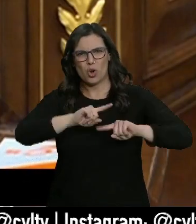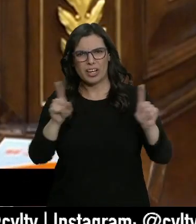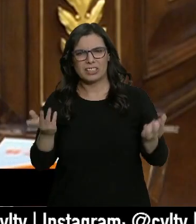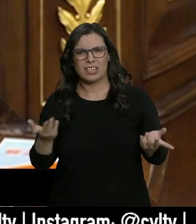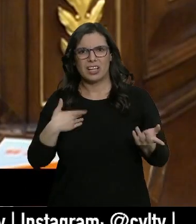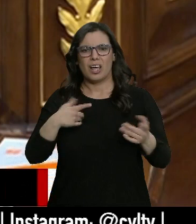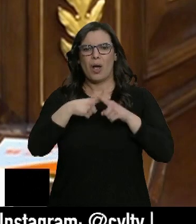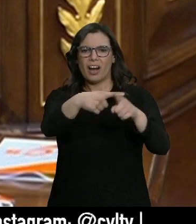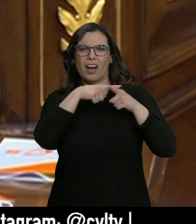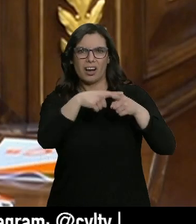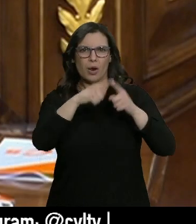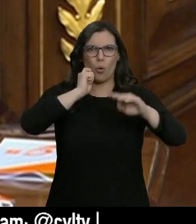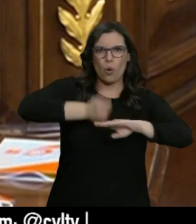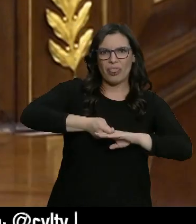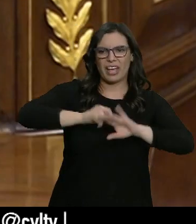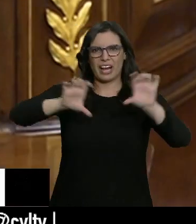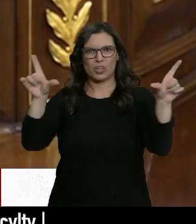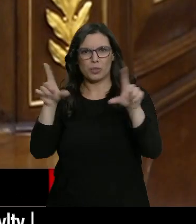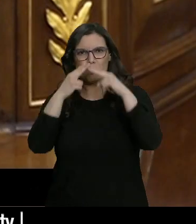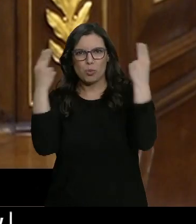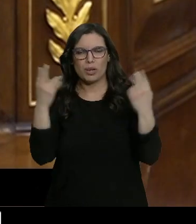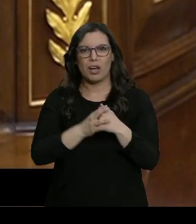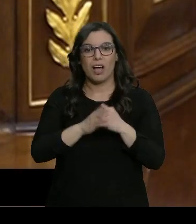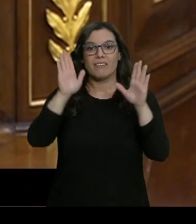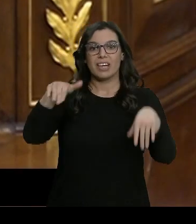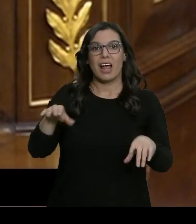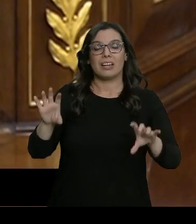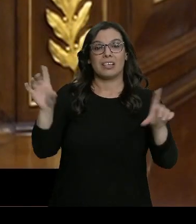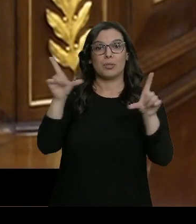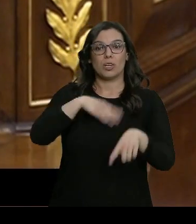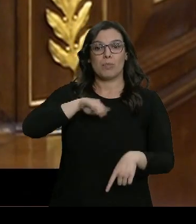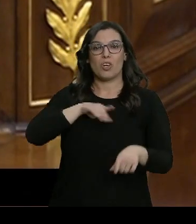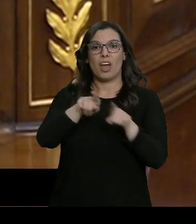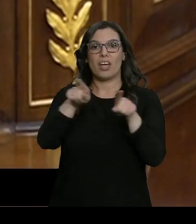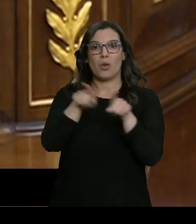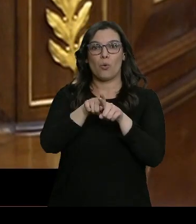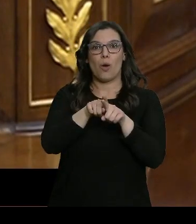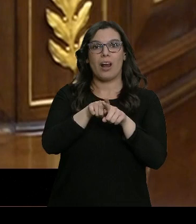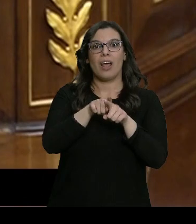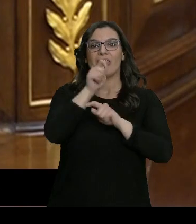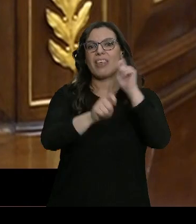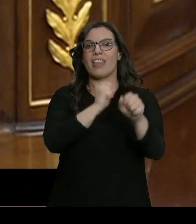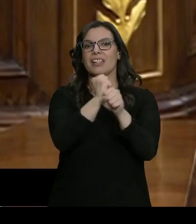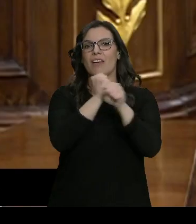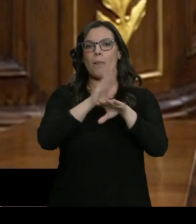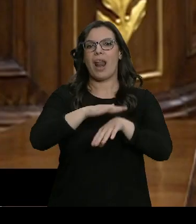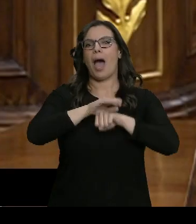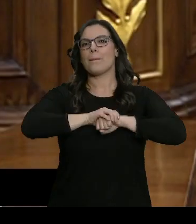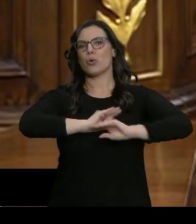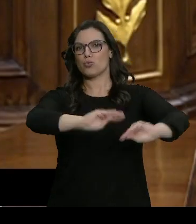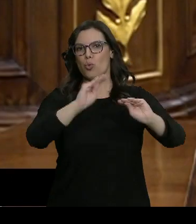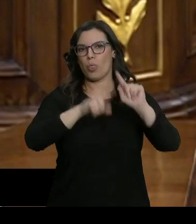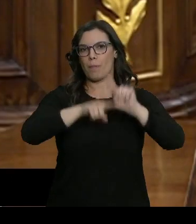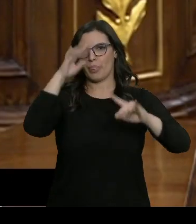jueces y la radio y televisión pública. Han convertido Televisión Española en un cajero automático para sus amigos ideológicos. Urgía